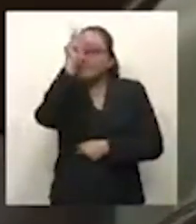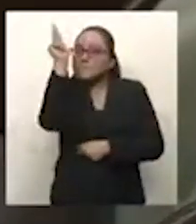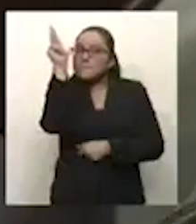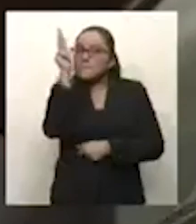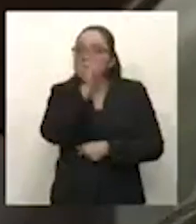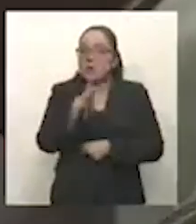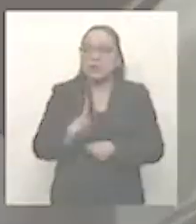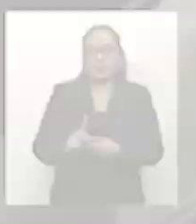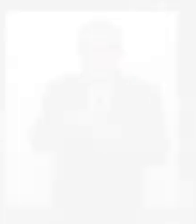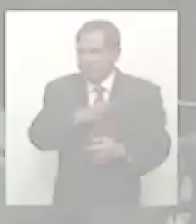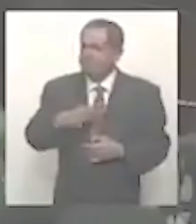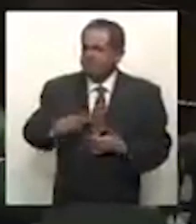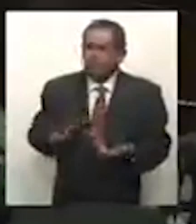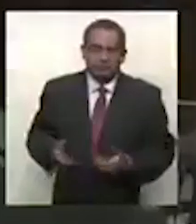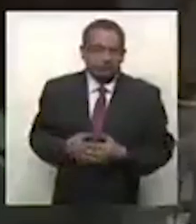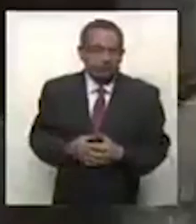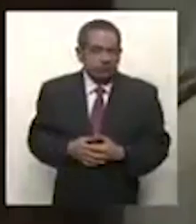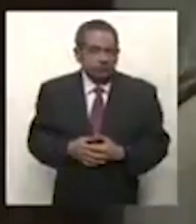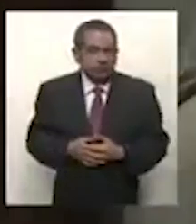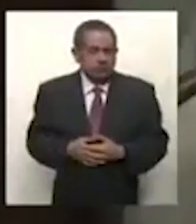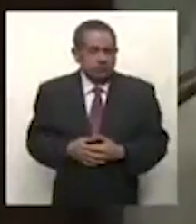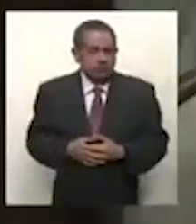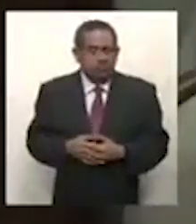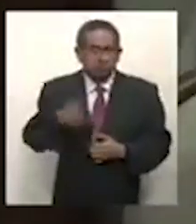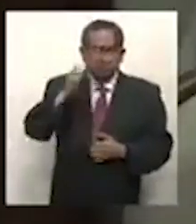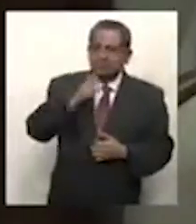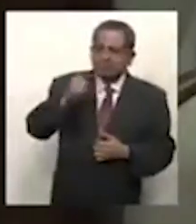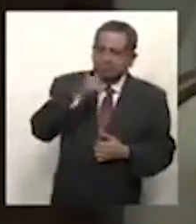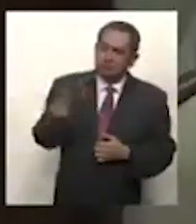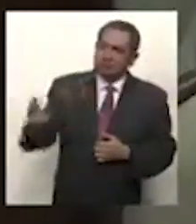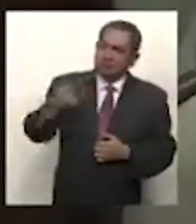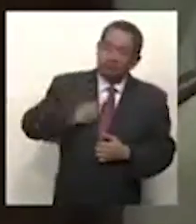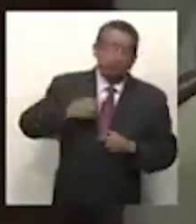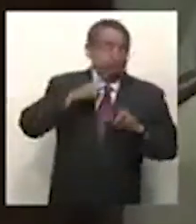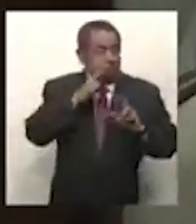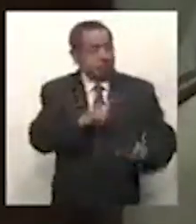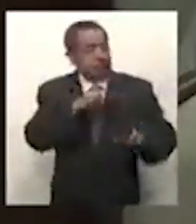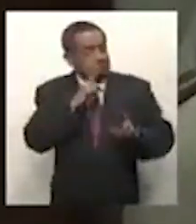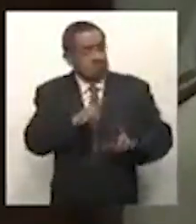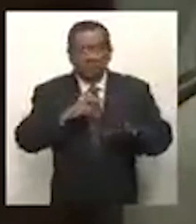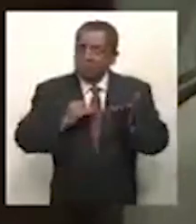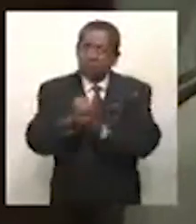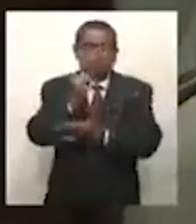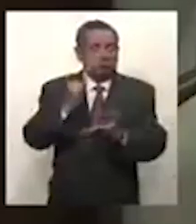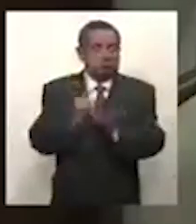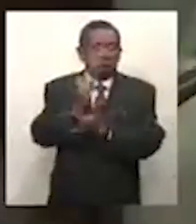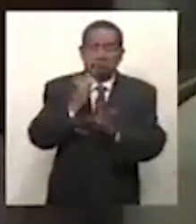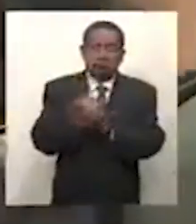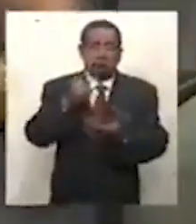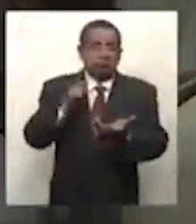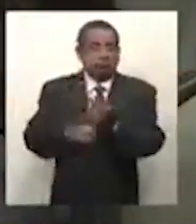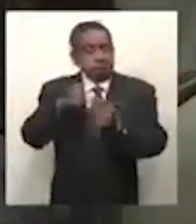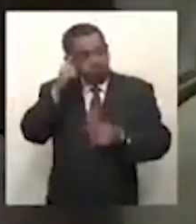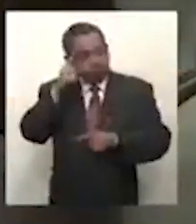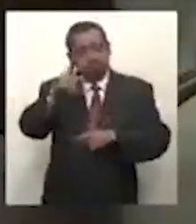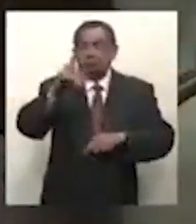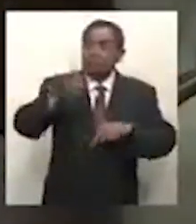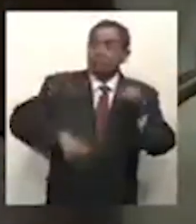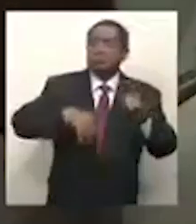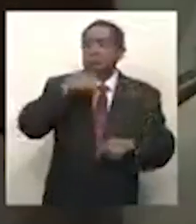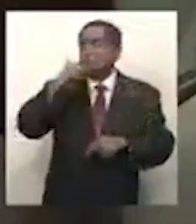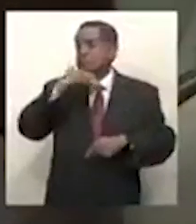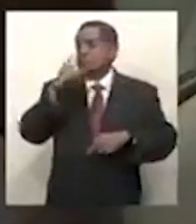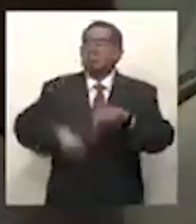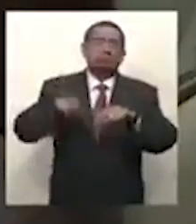La reiterada respuesta de que todo lo que se decide es para erradicar la